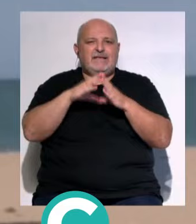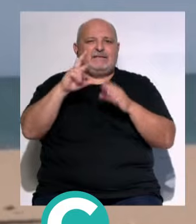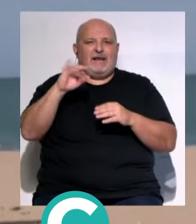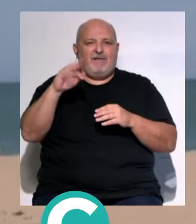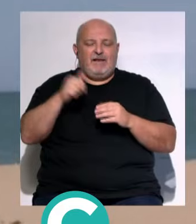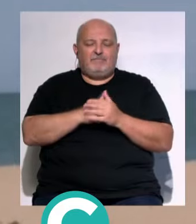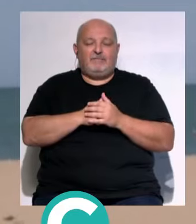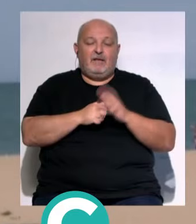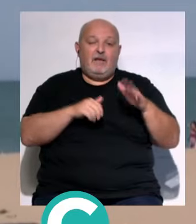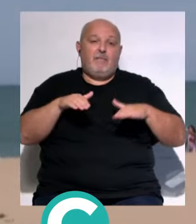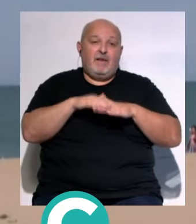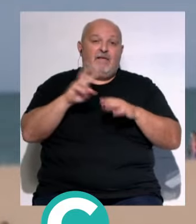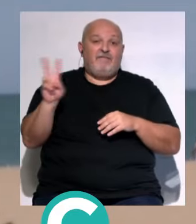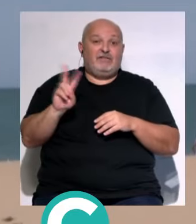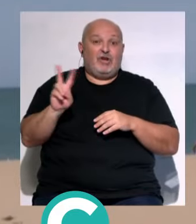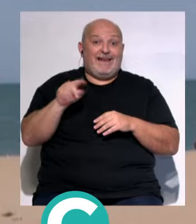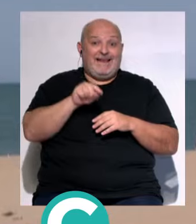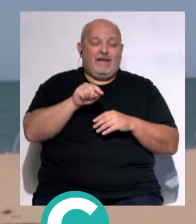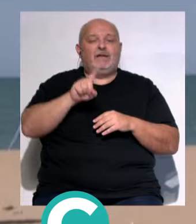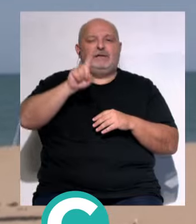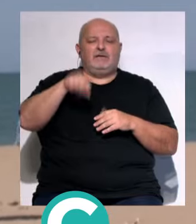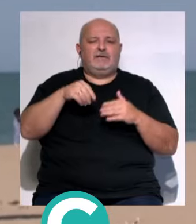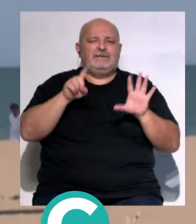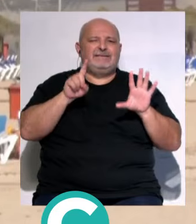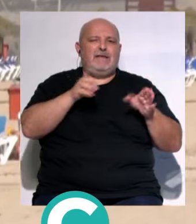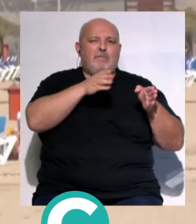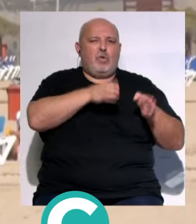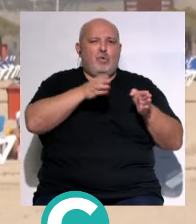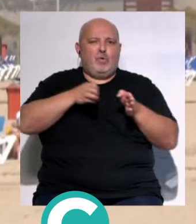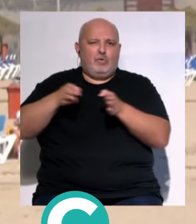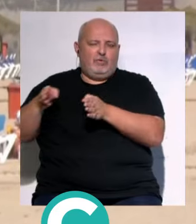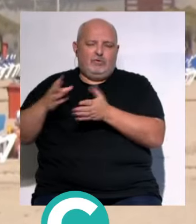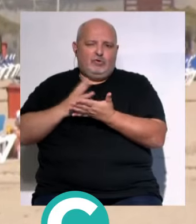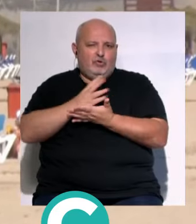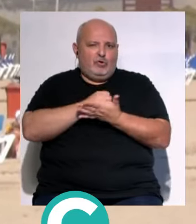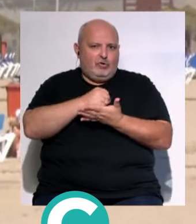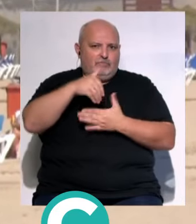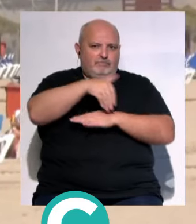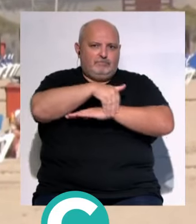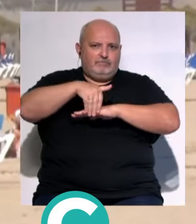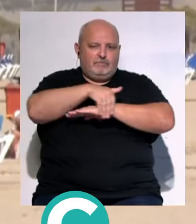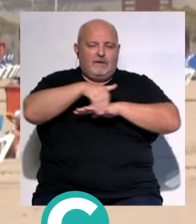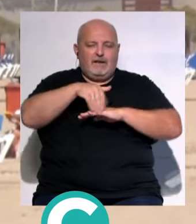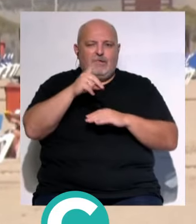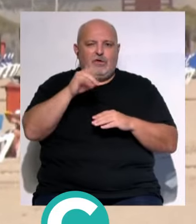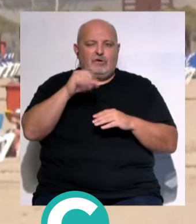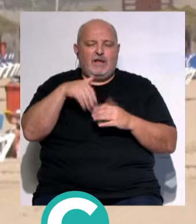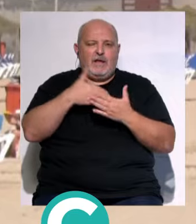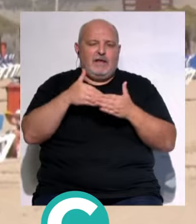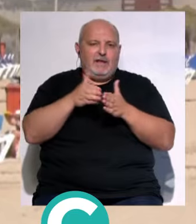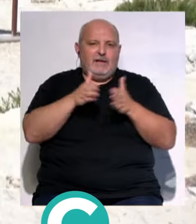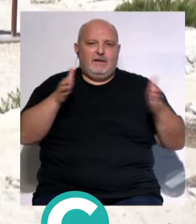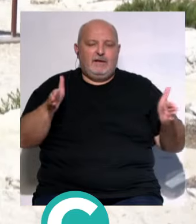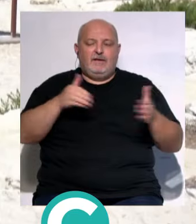En la playa de La Victoria estarán abiertos... ...los seis módulos dispuestos por todo su litoral... ...de calle Dorotea a calle